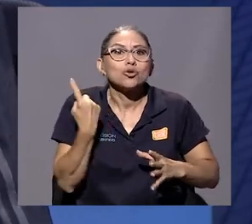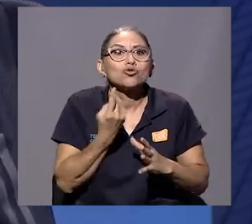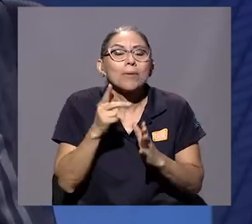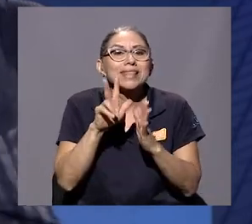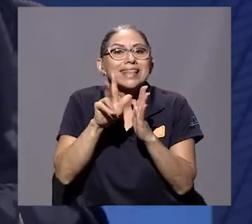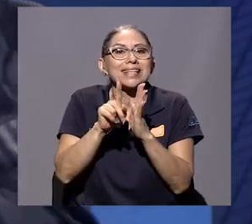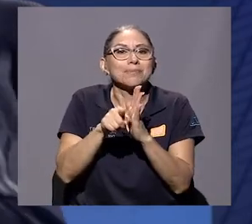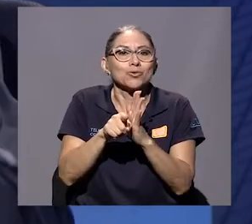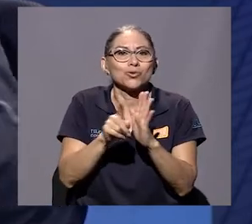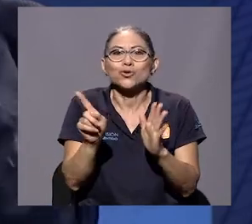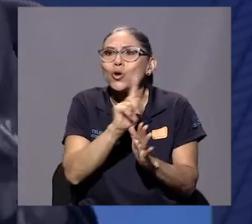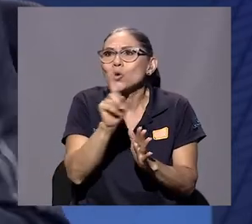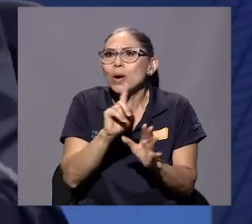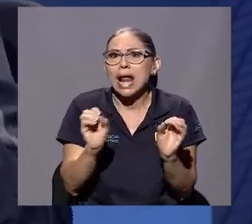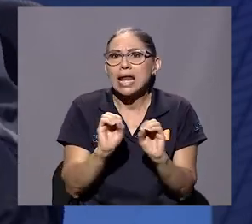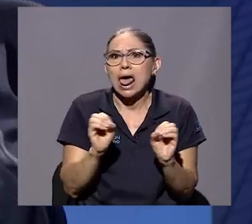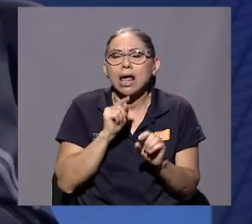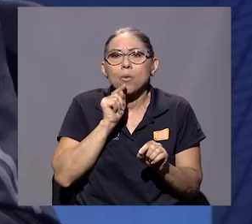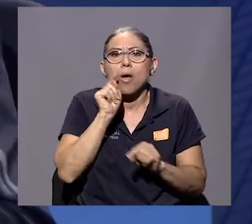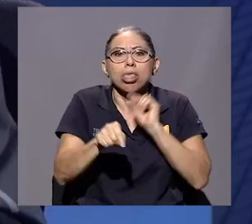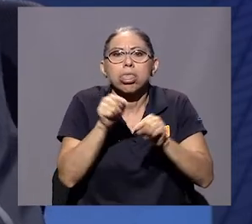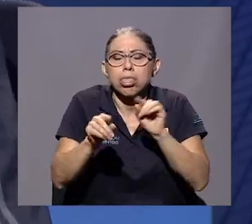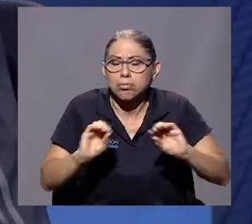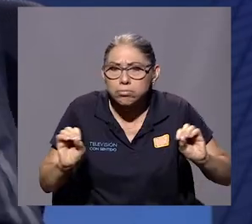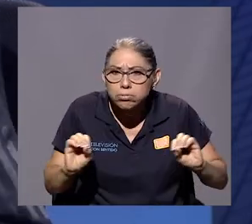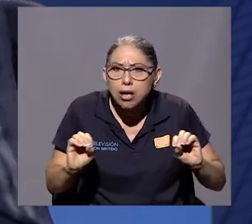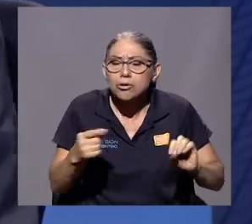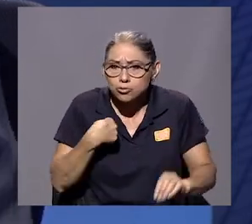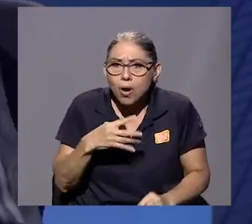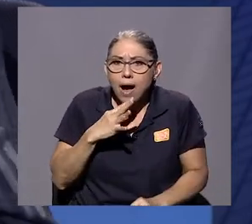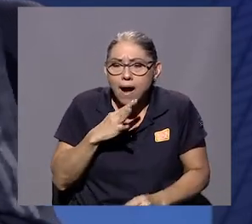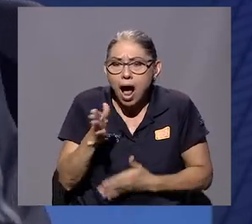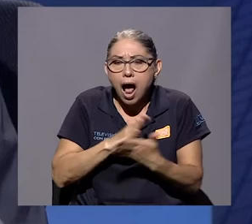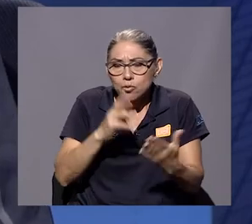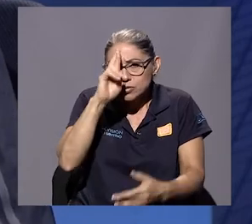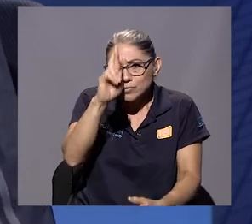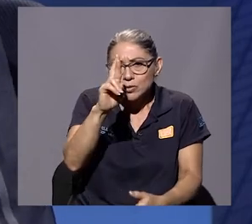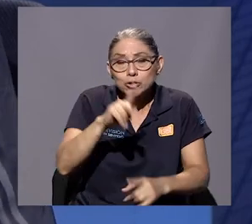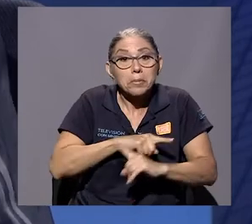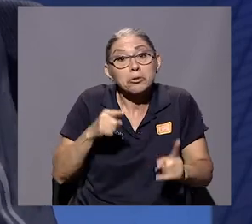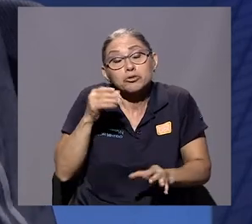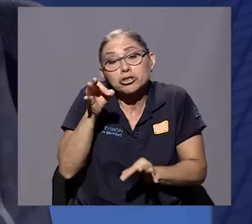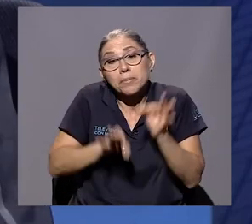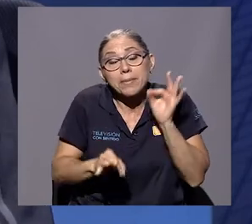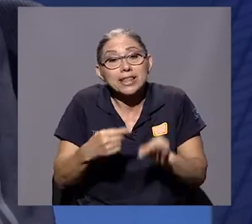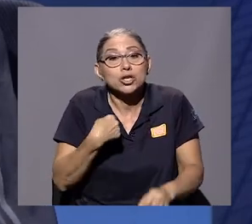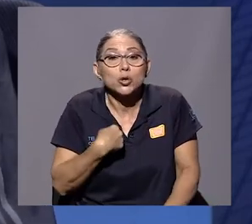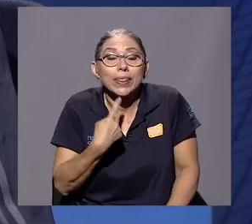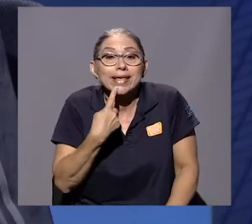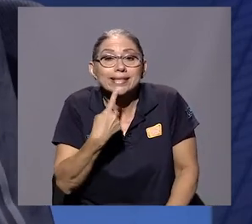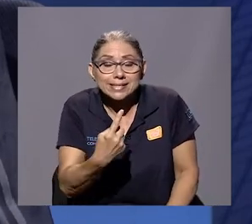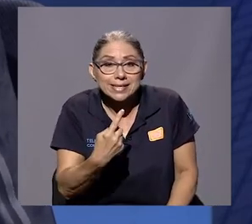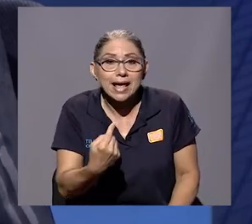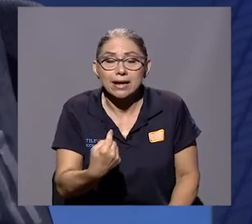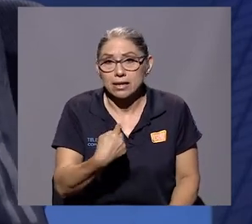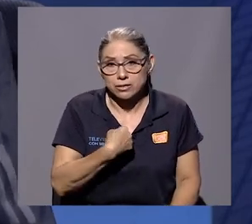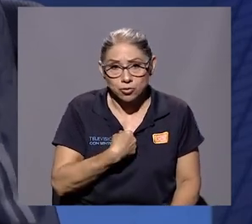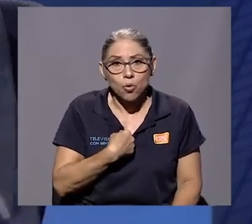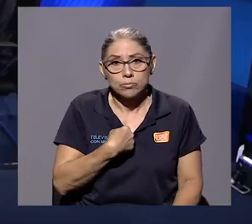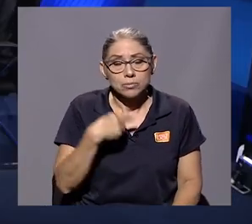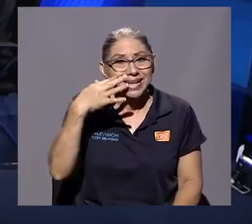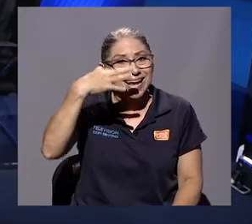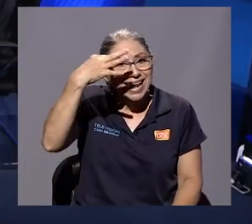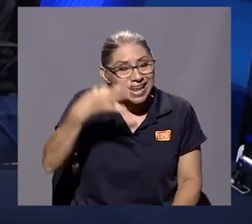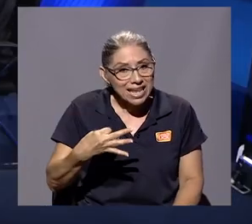y que no era nada especialmente agresivo, ni mucho menos, incluso respetuoso, simplemente yo decía, que yo